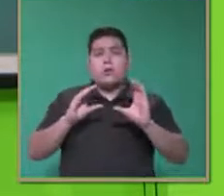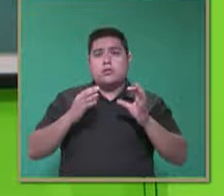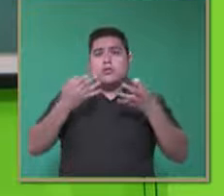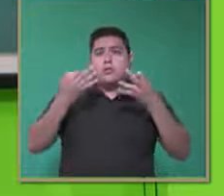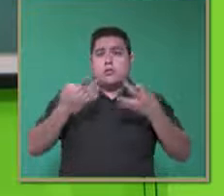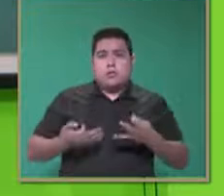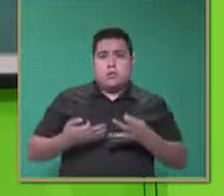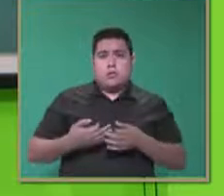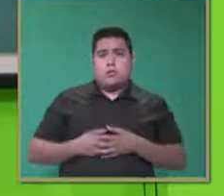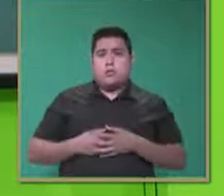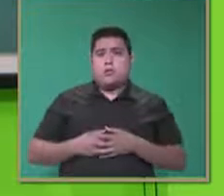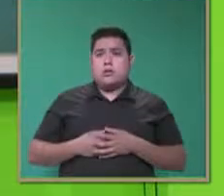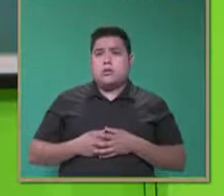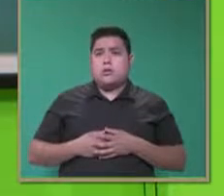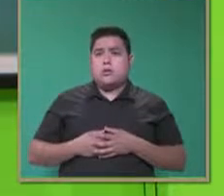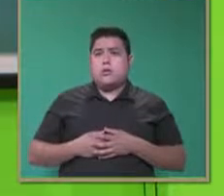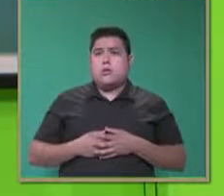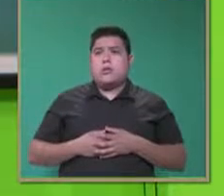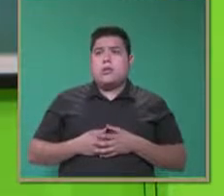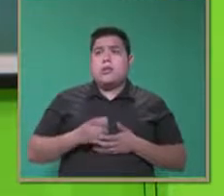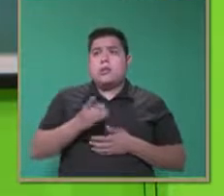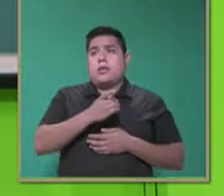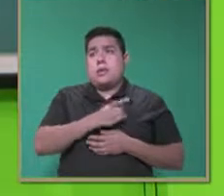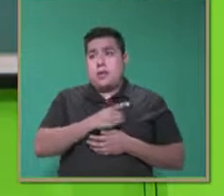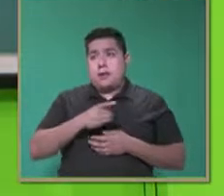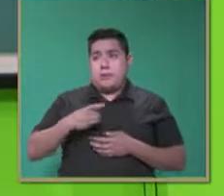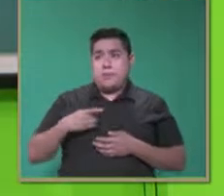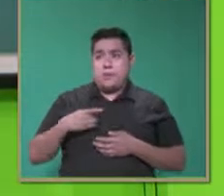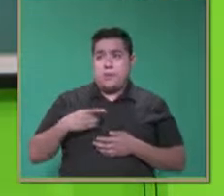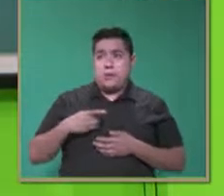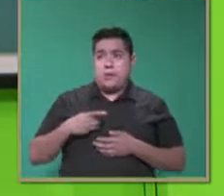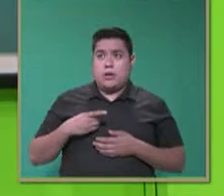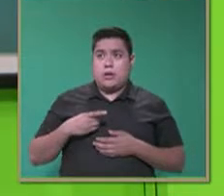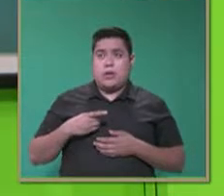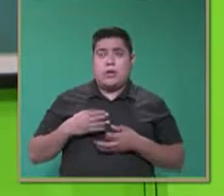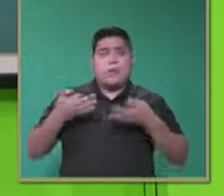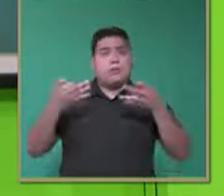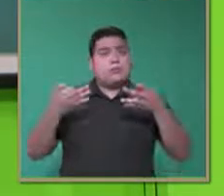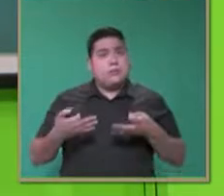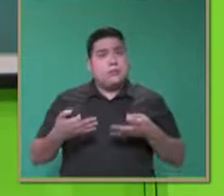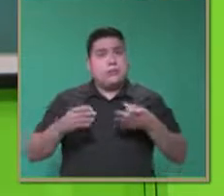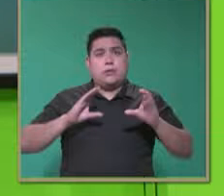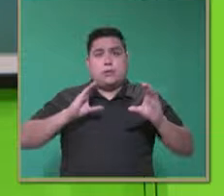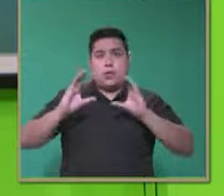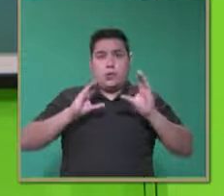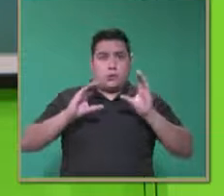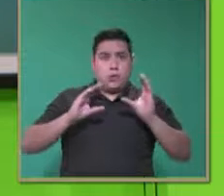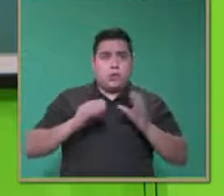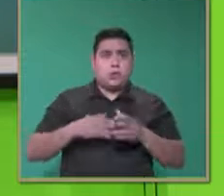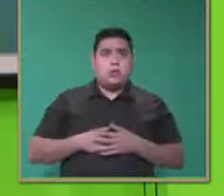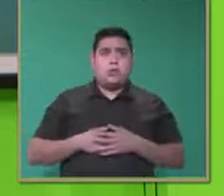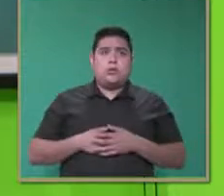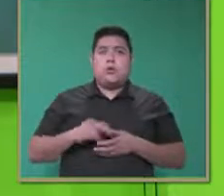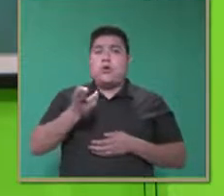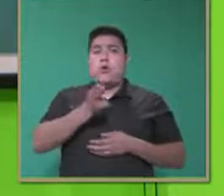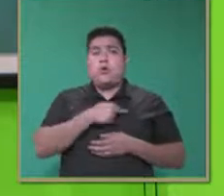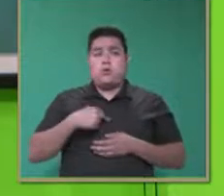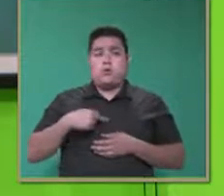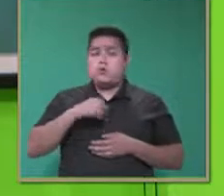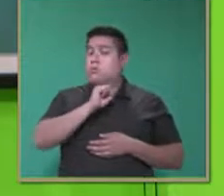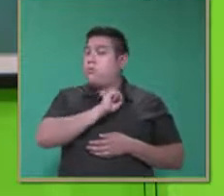con nuestros alumnos. Debemos de procurar que se establezca esa comunicación. Nosotros como